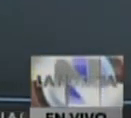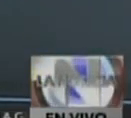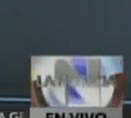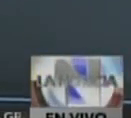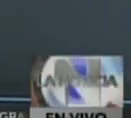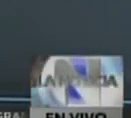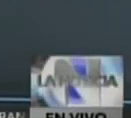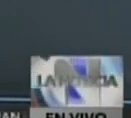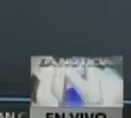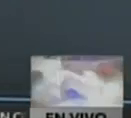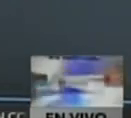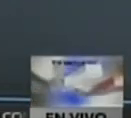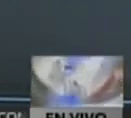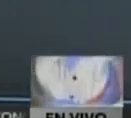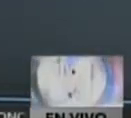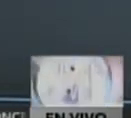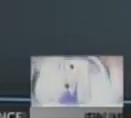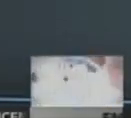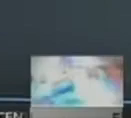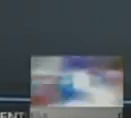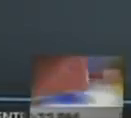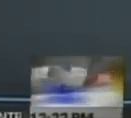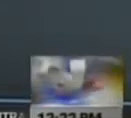acepté tal soborrón.